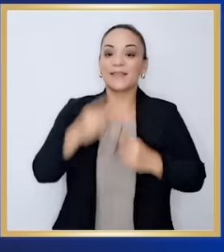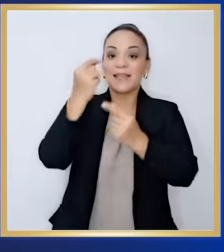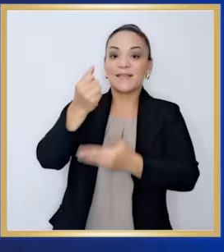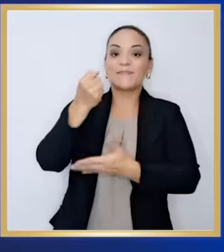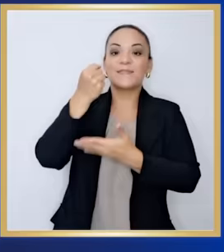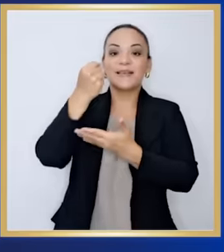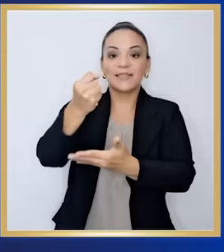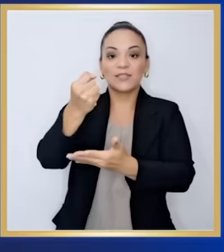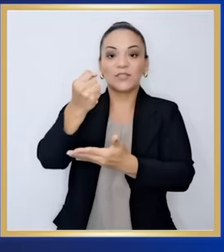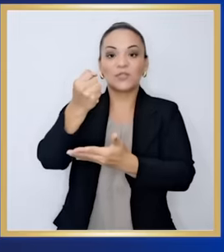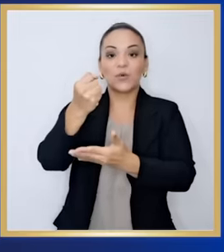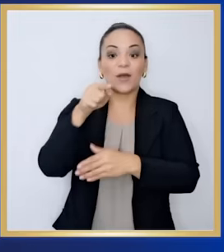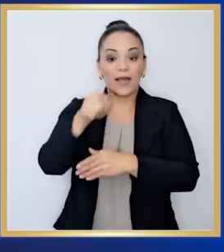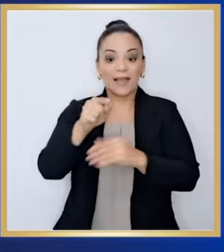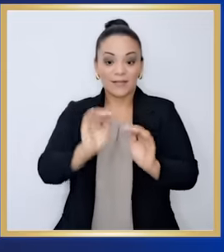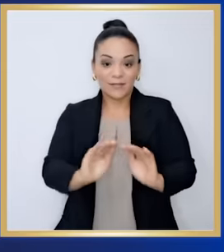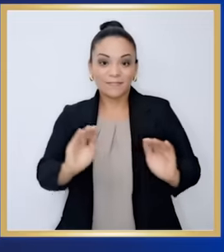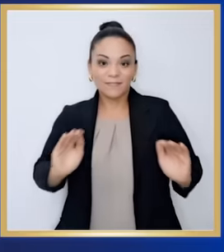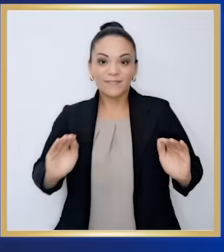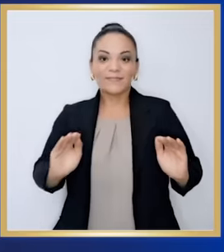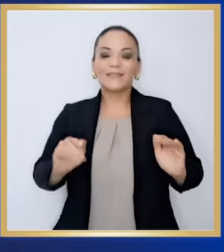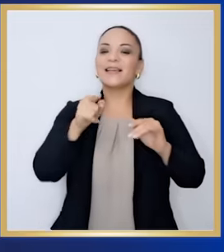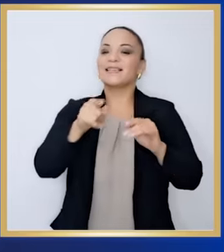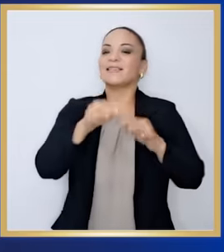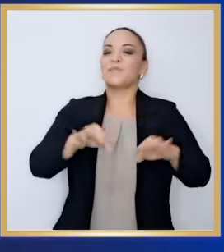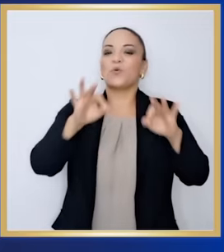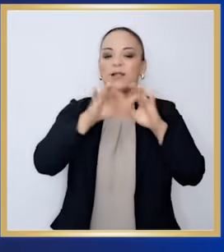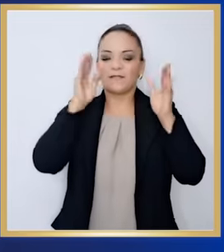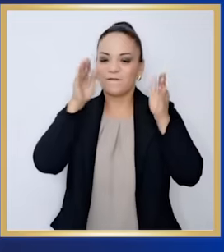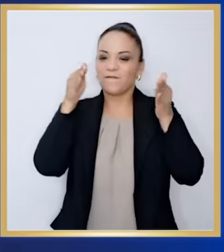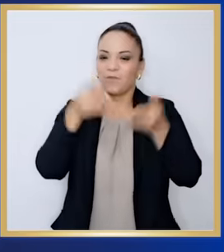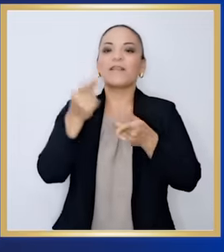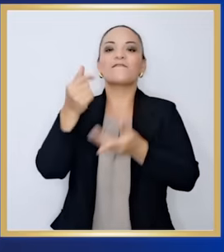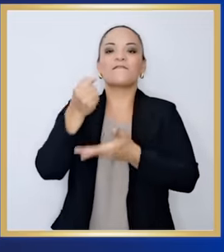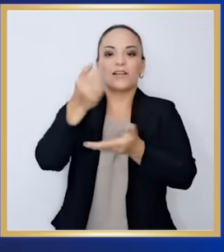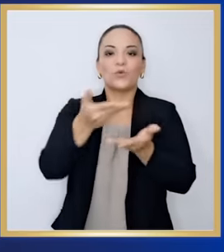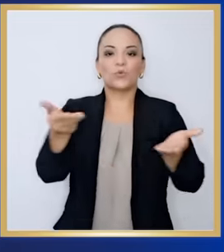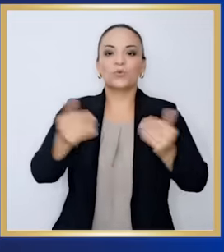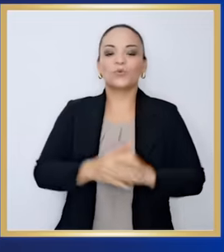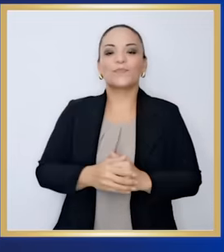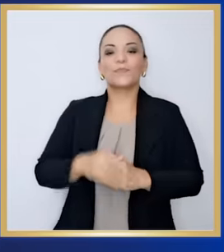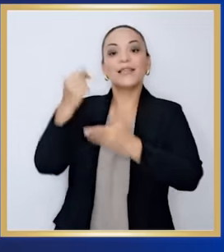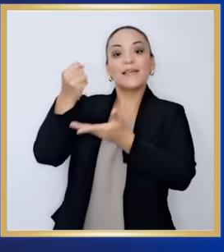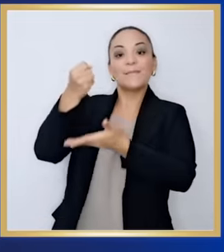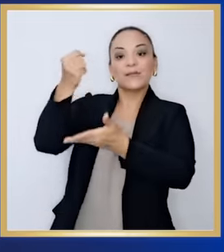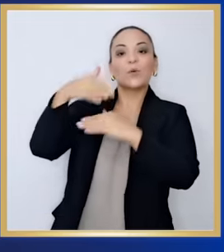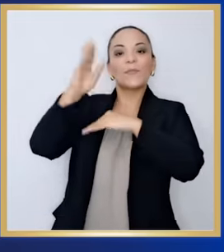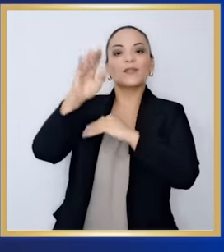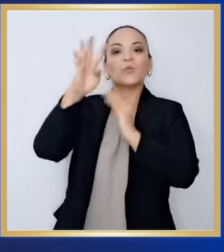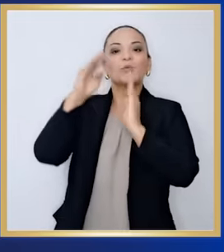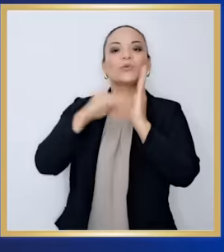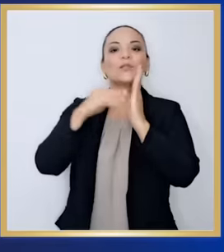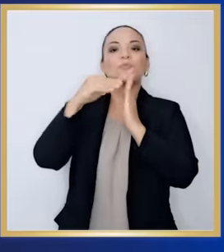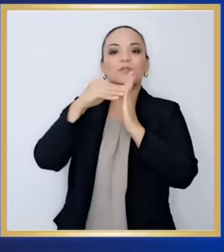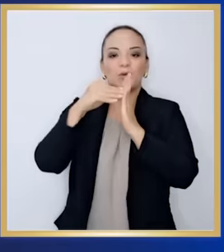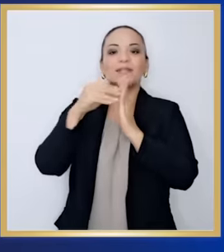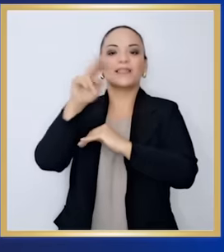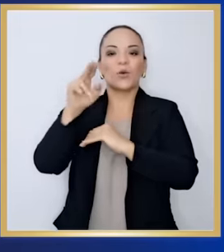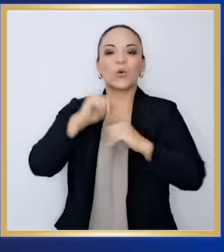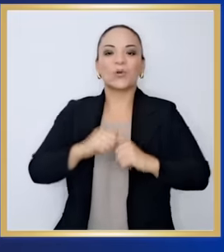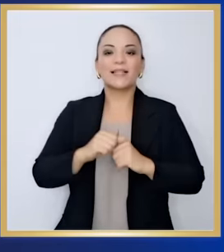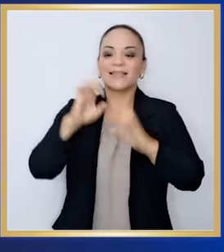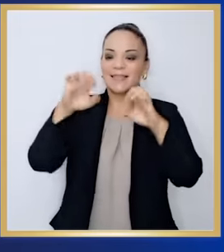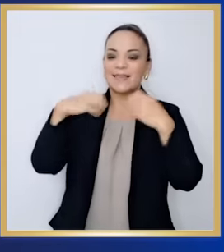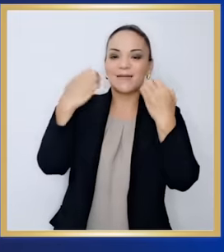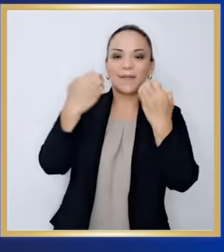recursos. Una inversión de más de 400 millones de colones en equipamiento, infraestructura, que nos va a permitir atender a los